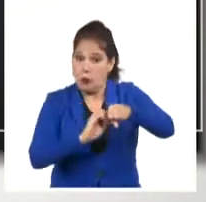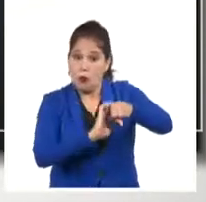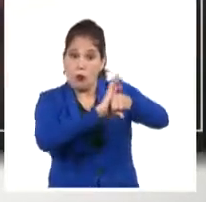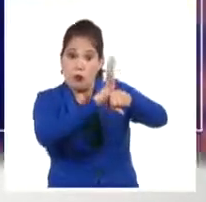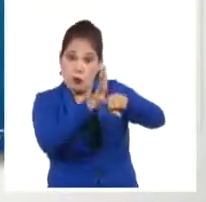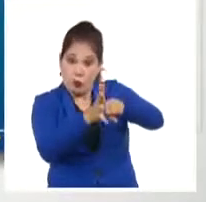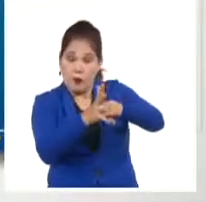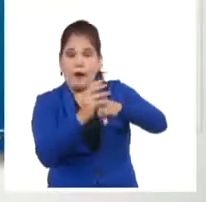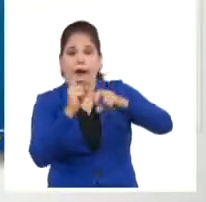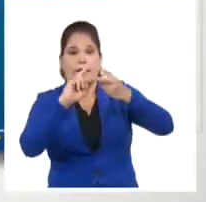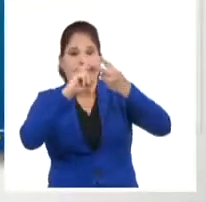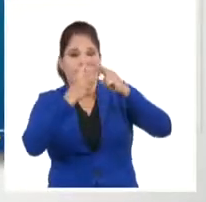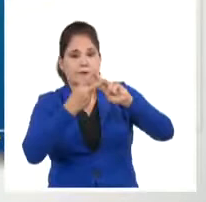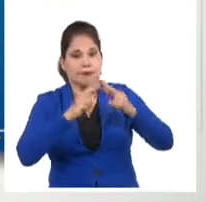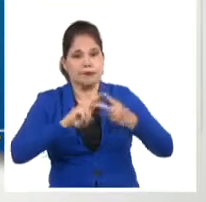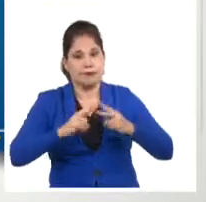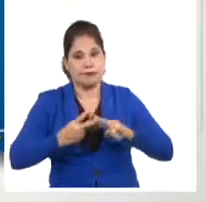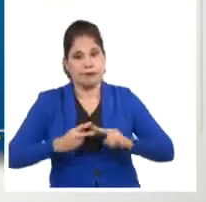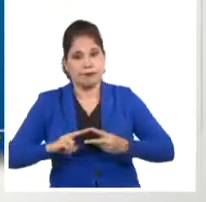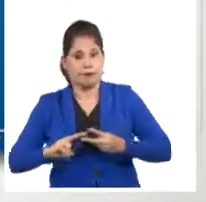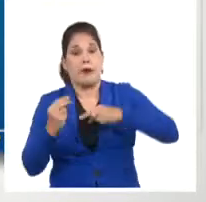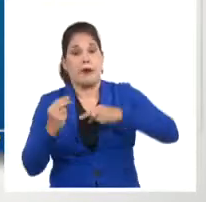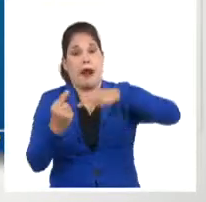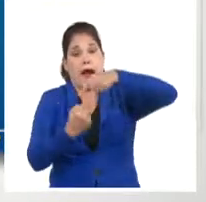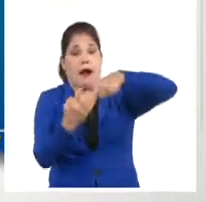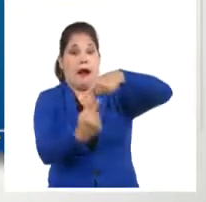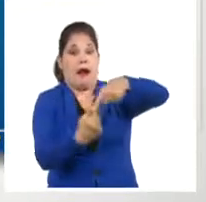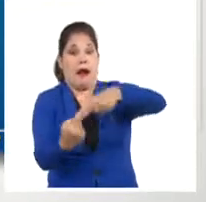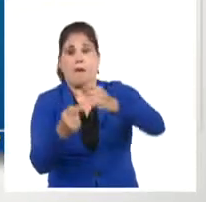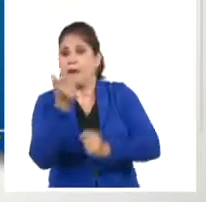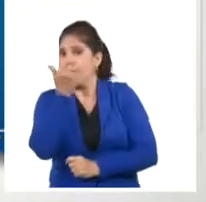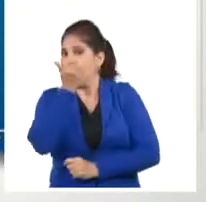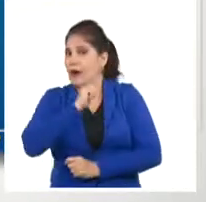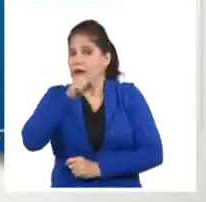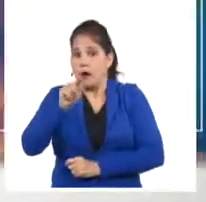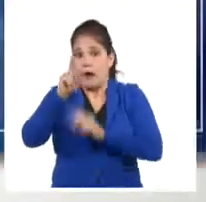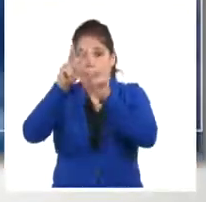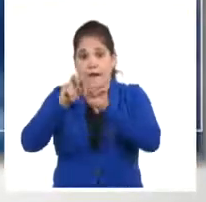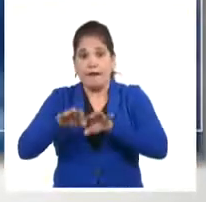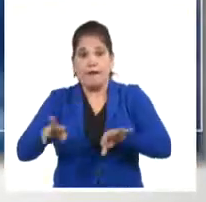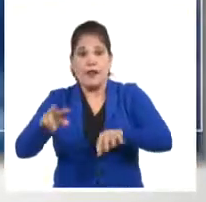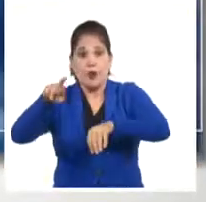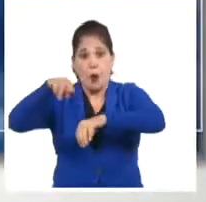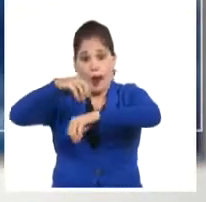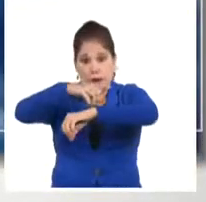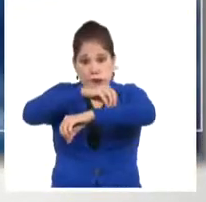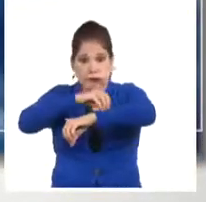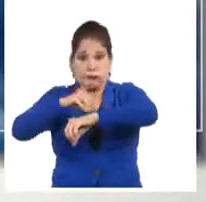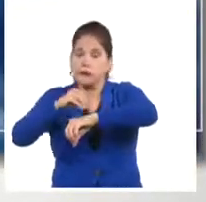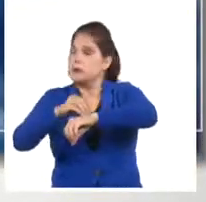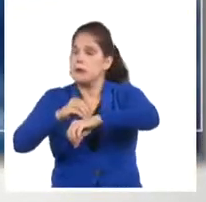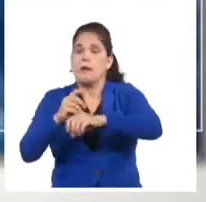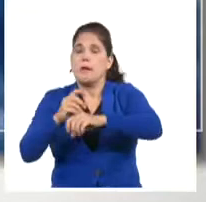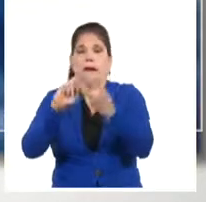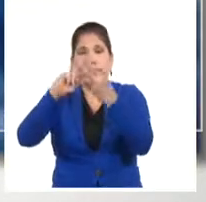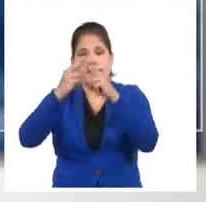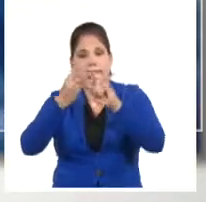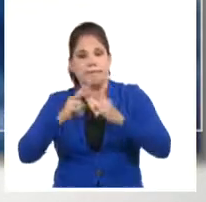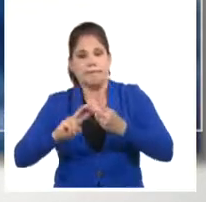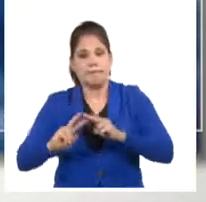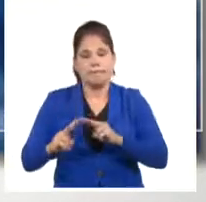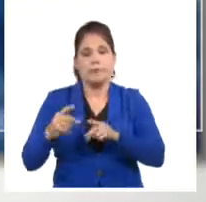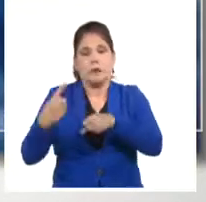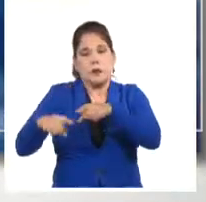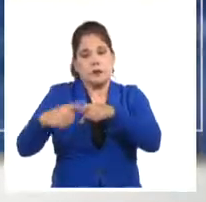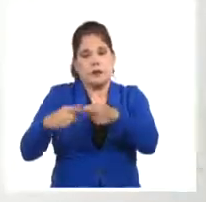de ARN con una gran capacidad de mutar, el patógeno que causa la llamada viruela símica contiene ADN como